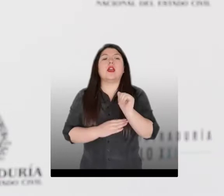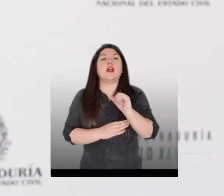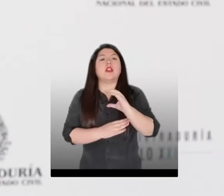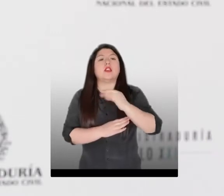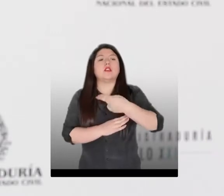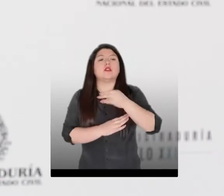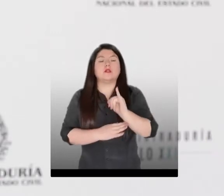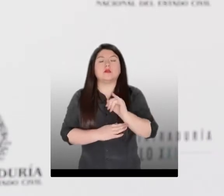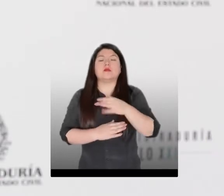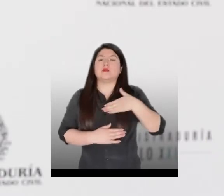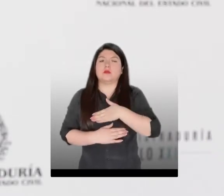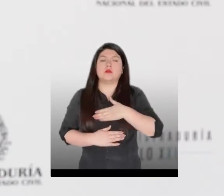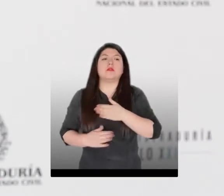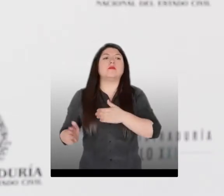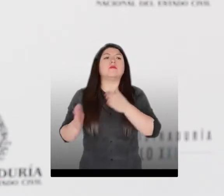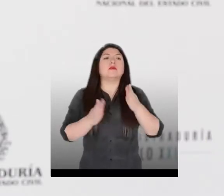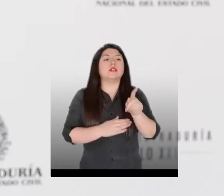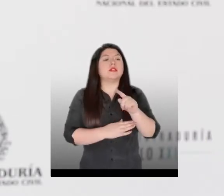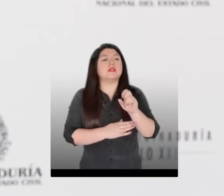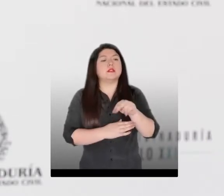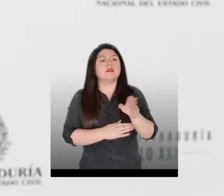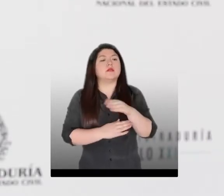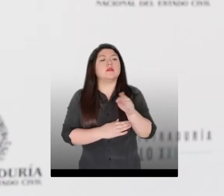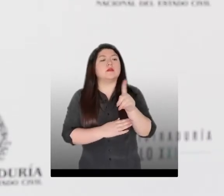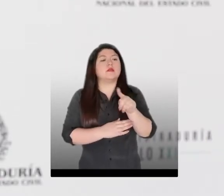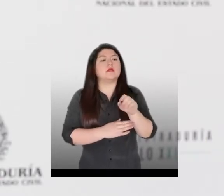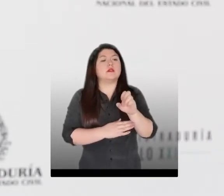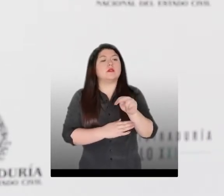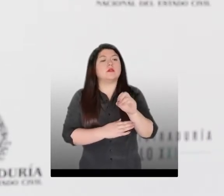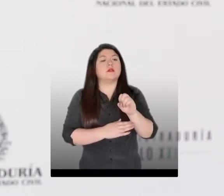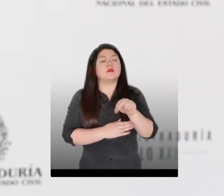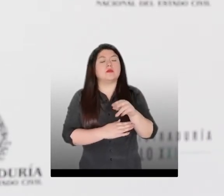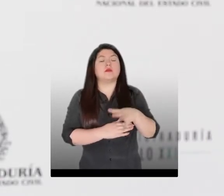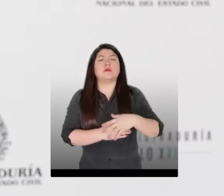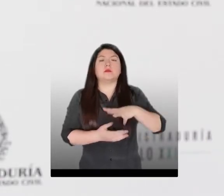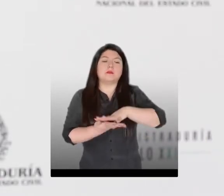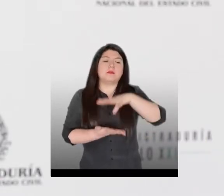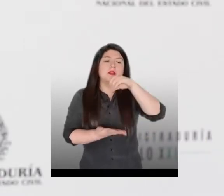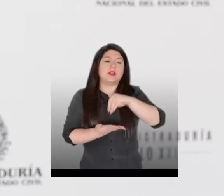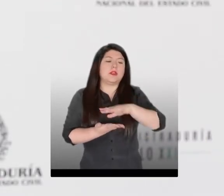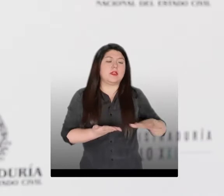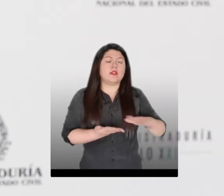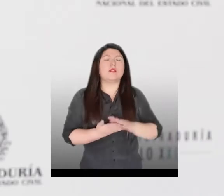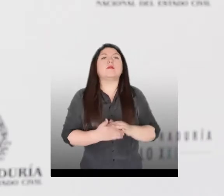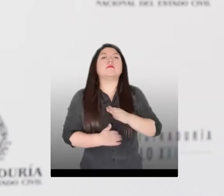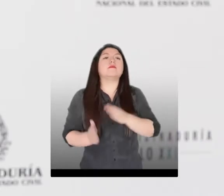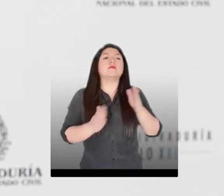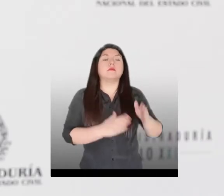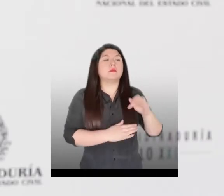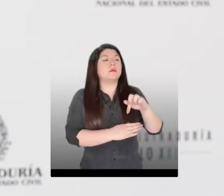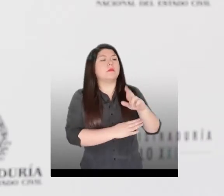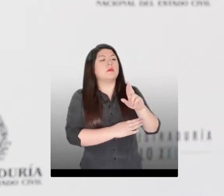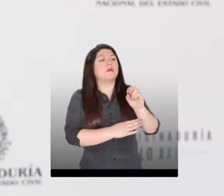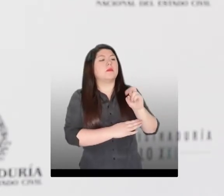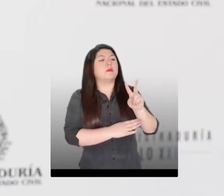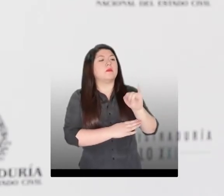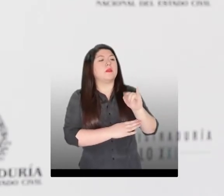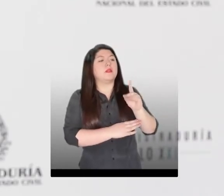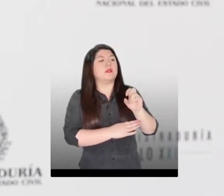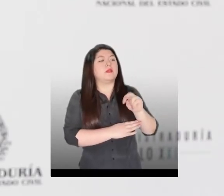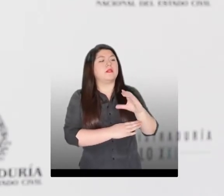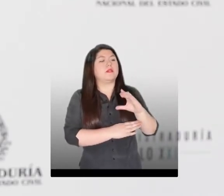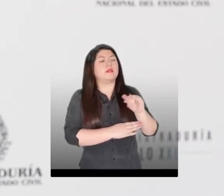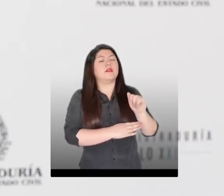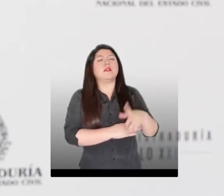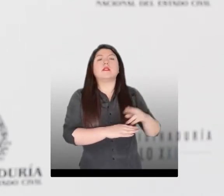San Zenón, Magdalena y Providencia, Narín. Para ello, la Registraduría Nacional del Estado Civil, en conjunto con las Secretarías